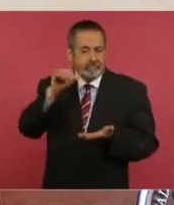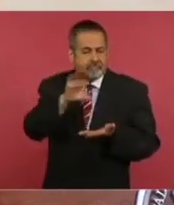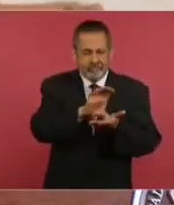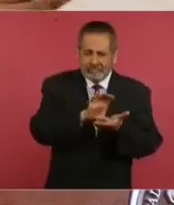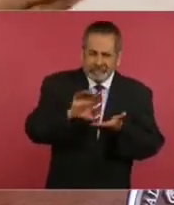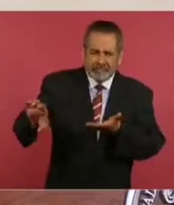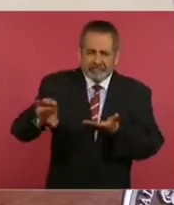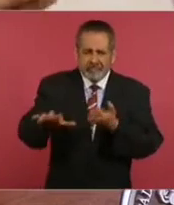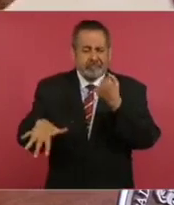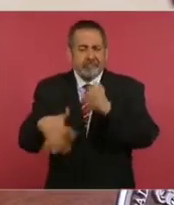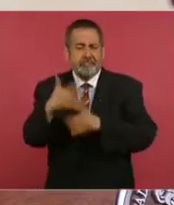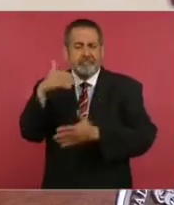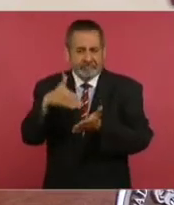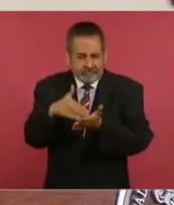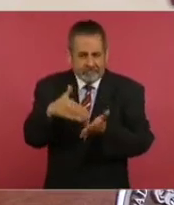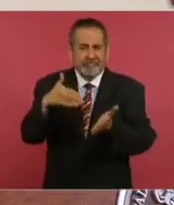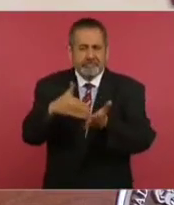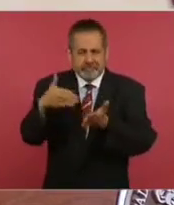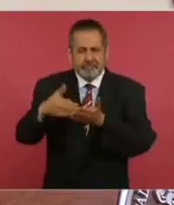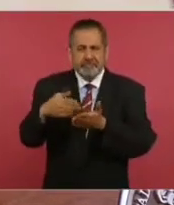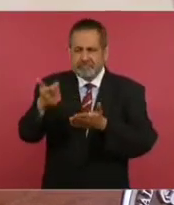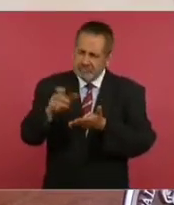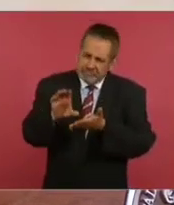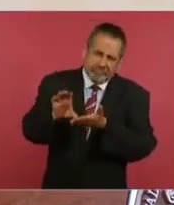15 mil millones de pesos.